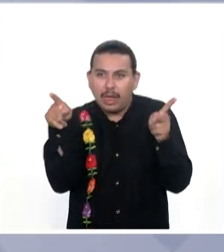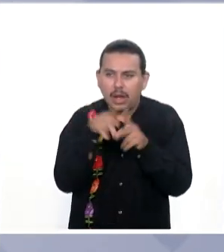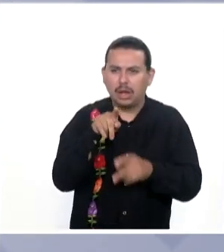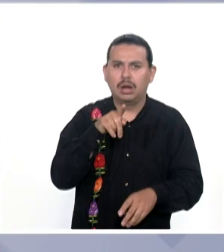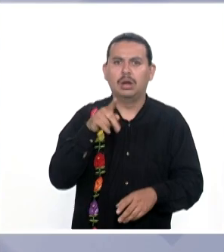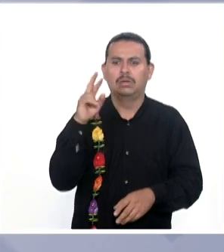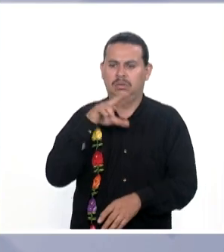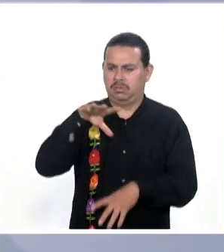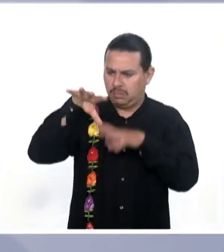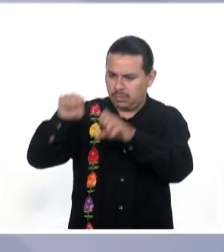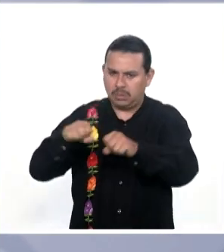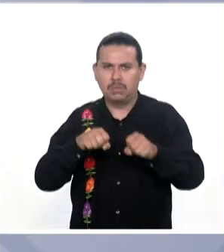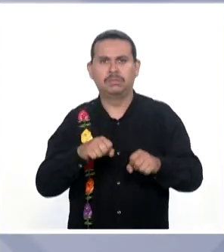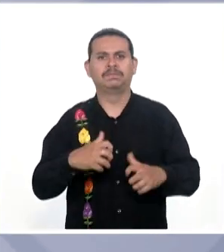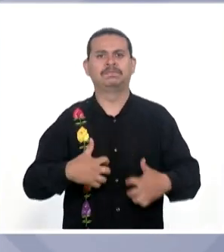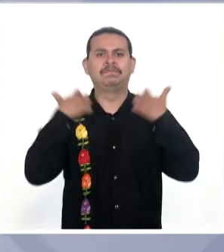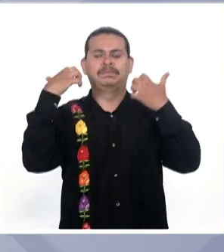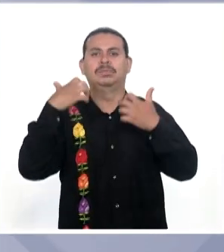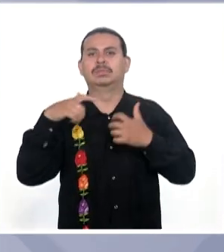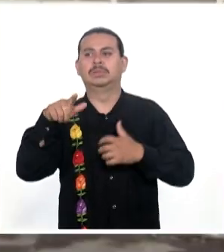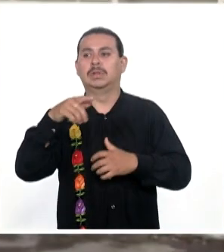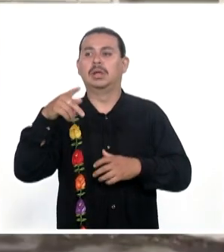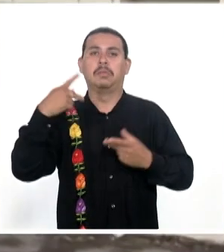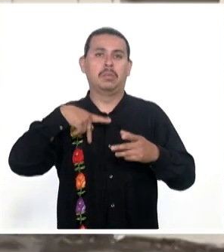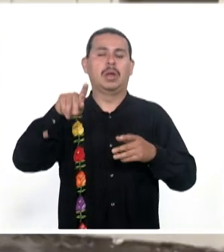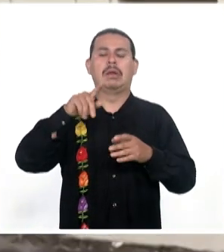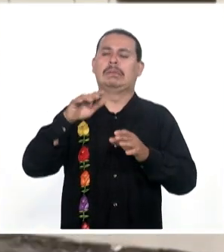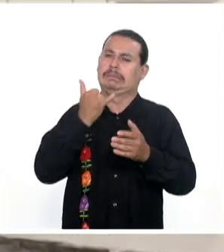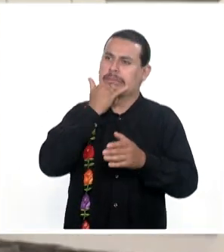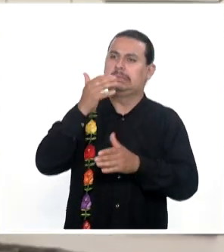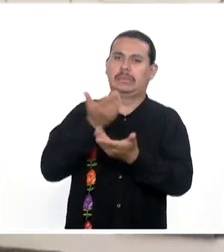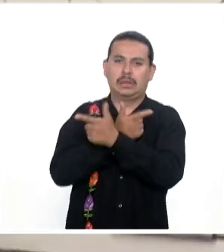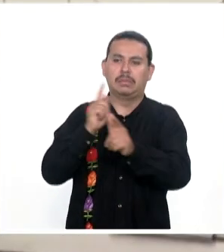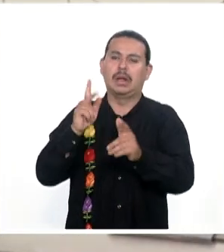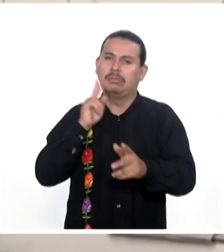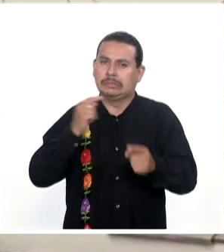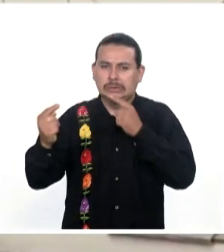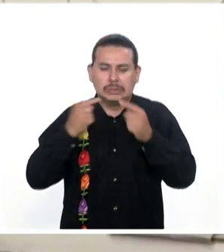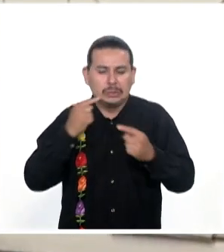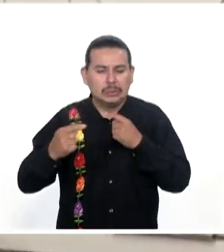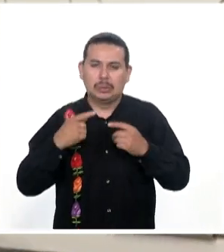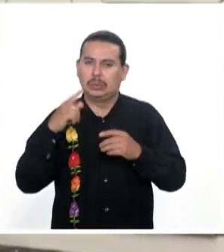señalamientos contra el periodista y exigió su liberación. Corte B Noticias.